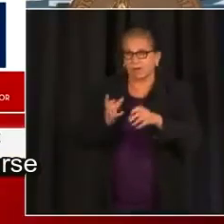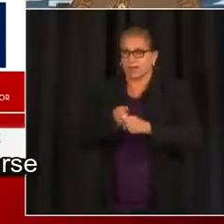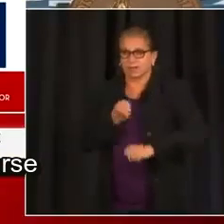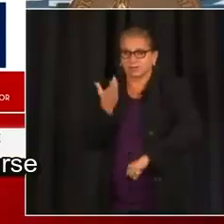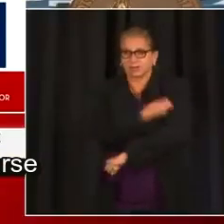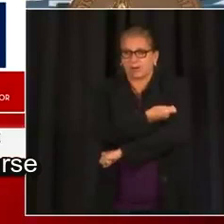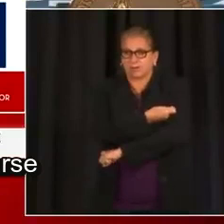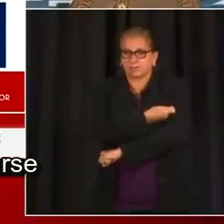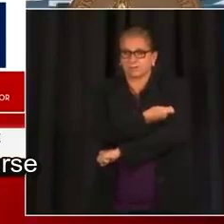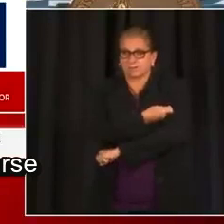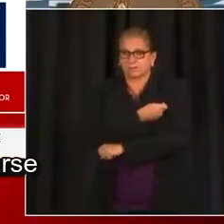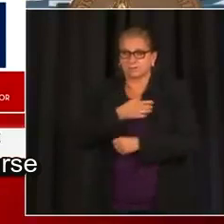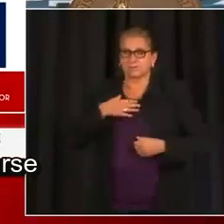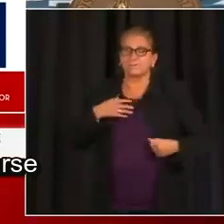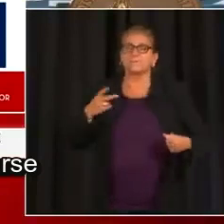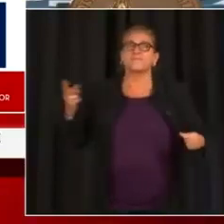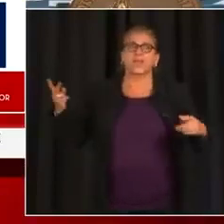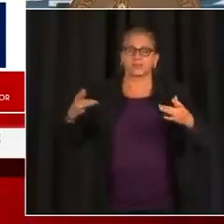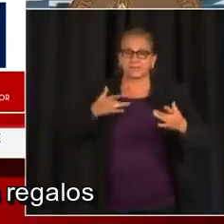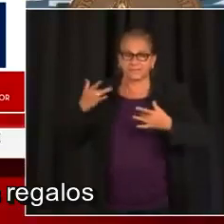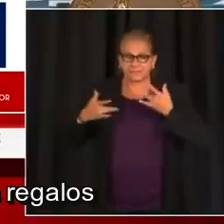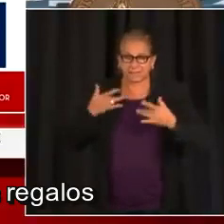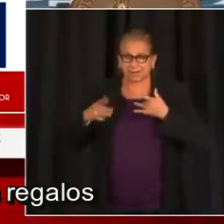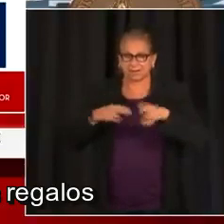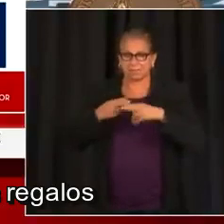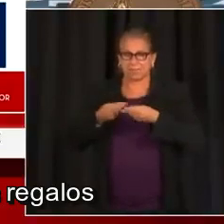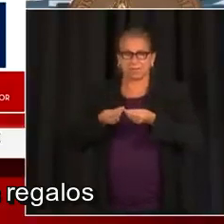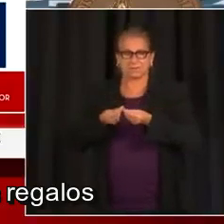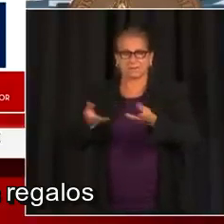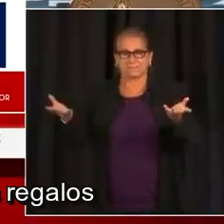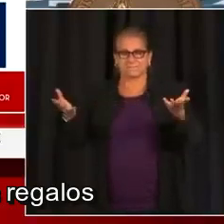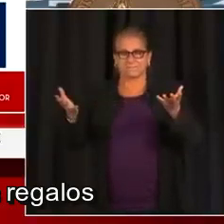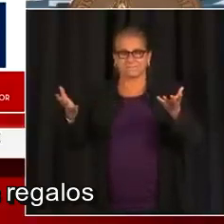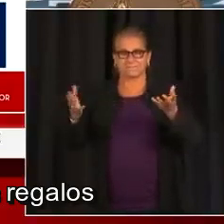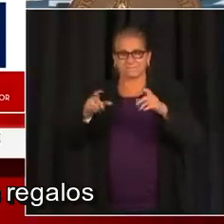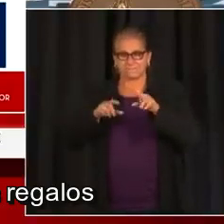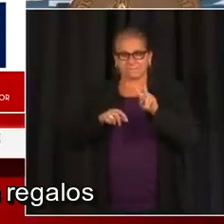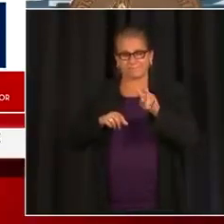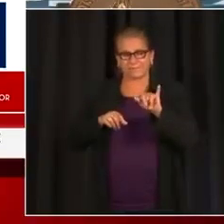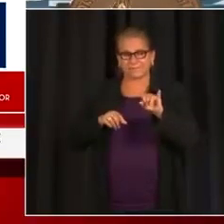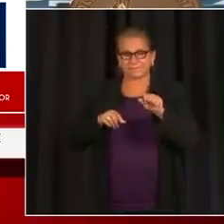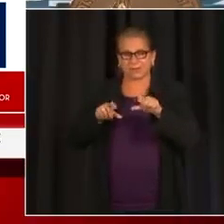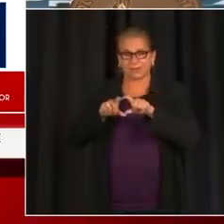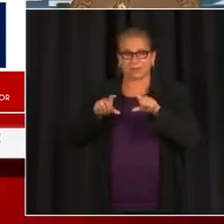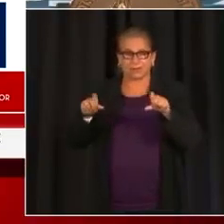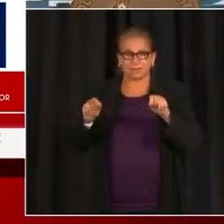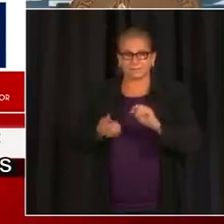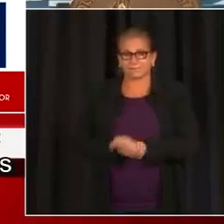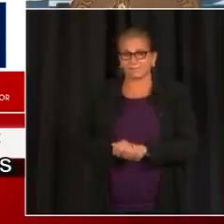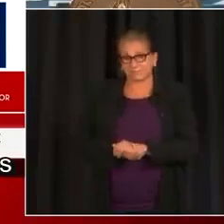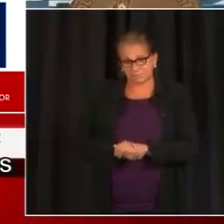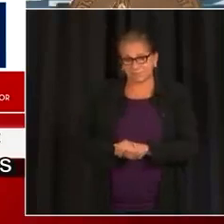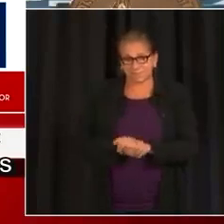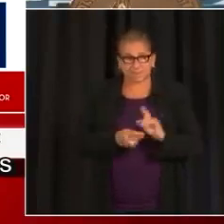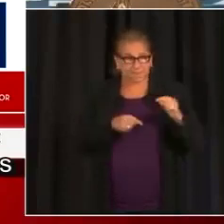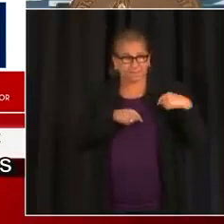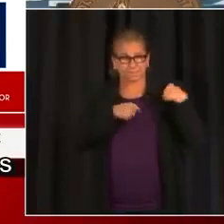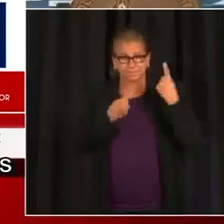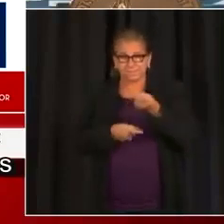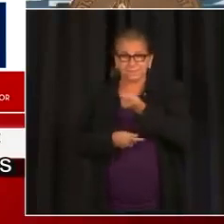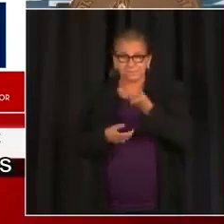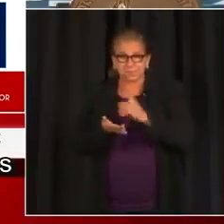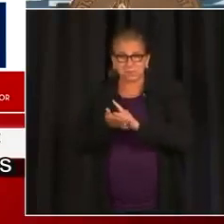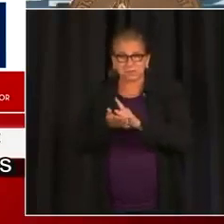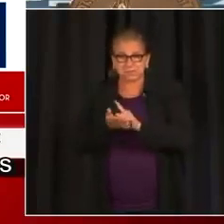ponerse la vacuna contra la COVID-19. Estamos muy emocionados con los regalos que hemos estado dando